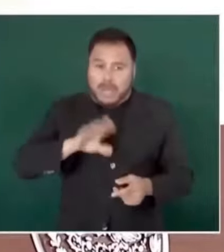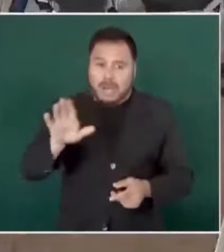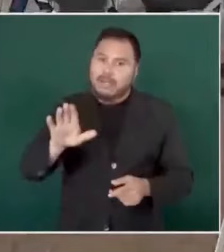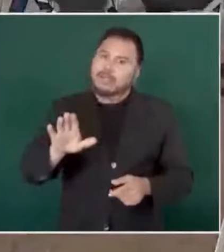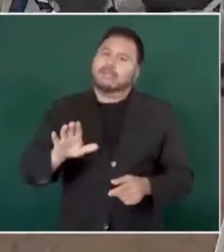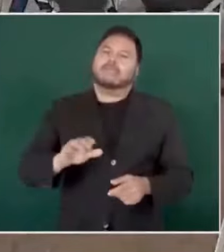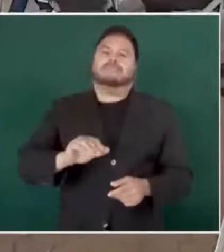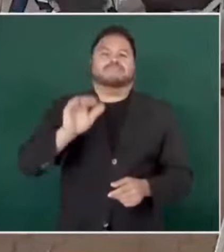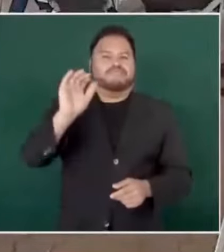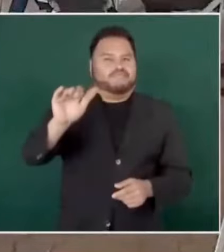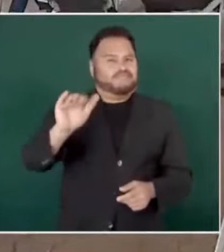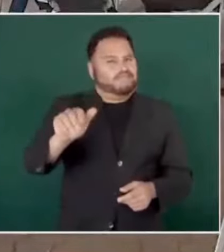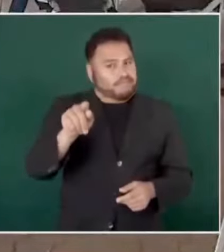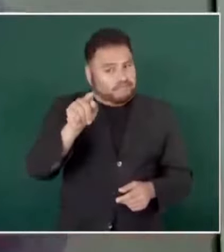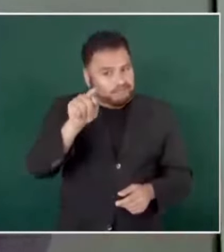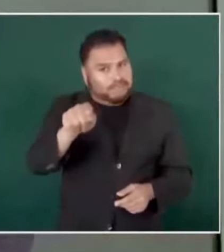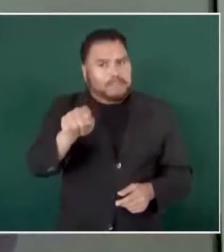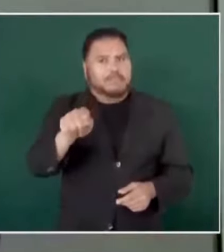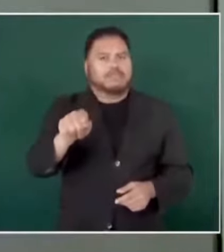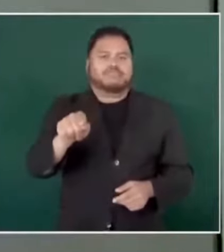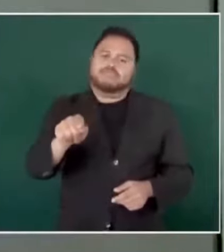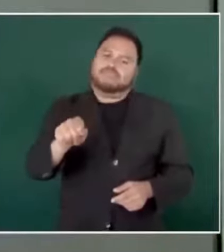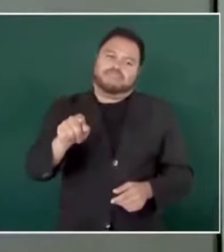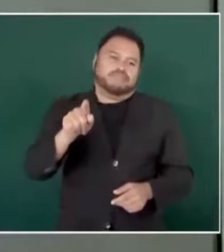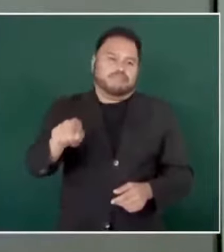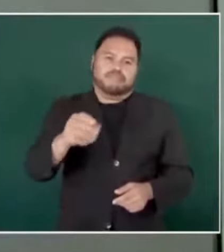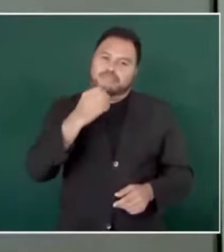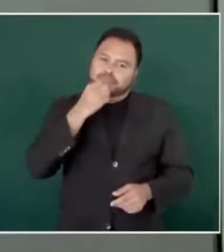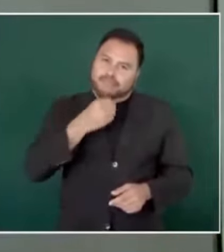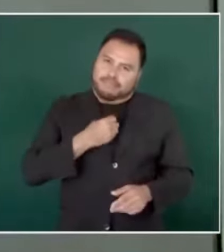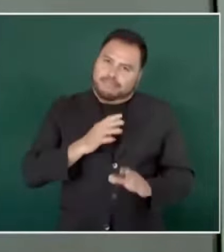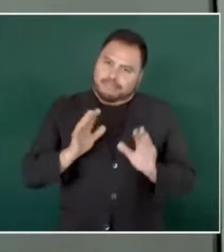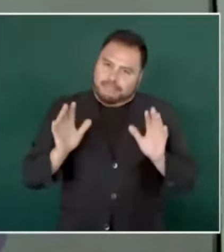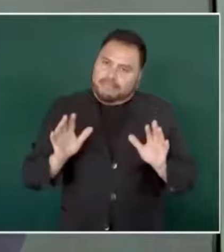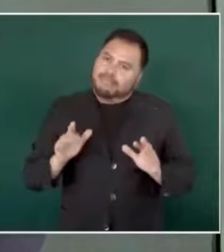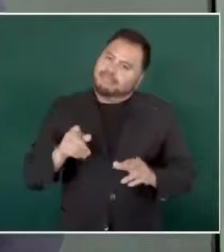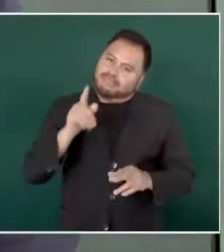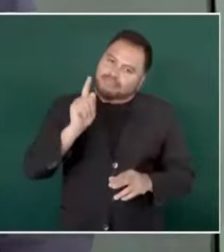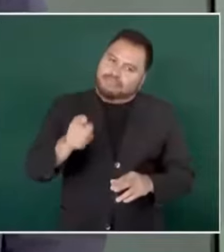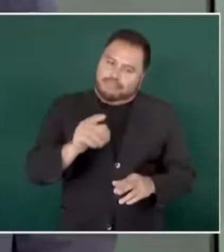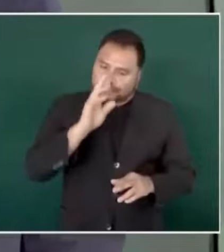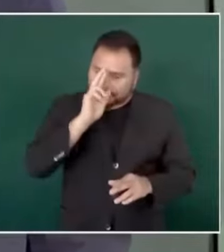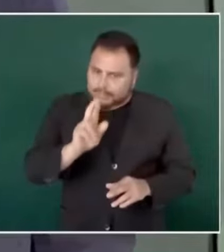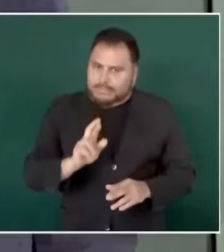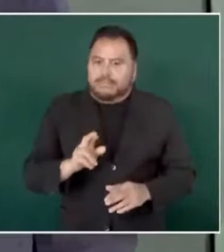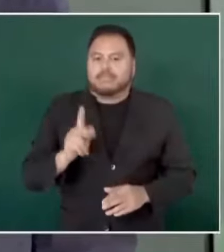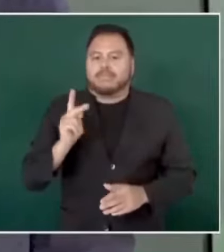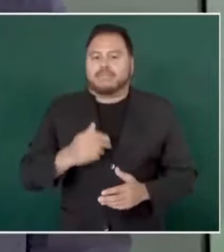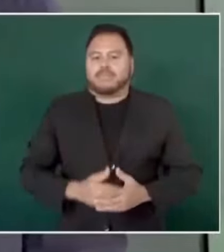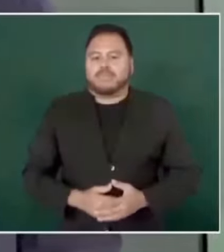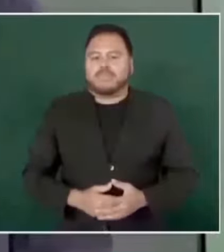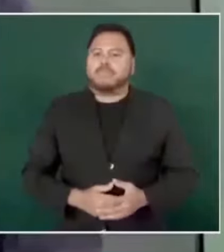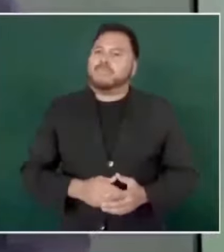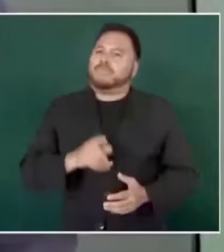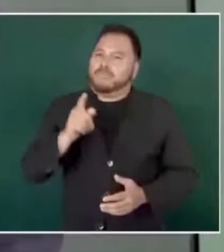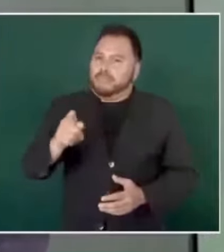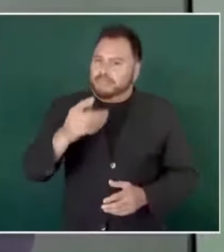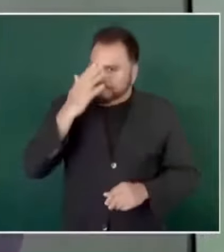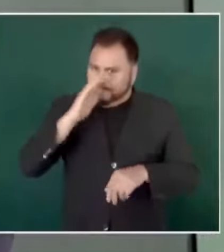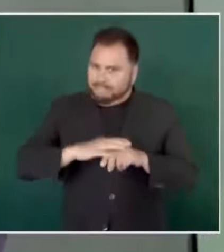pedir a nuestros nuestros paisanos con todo respeto que tomen en cuenta